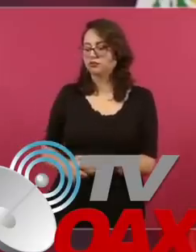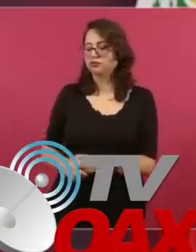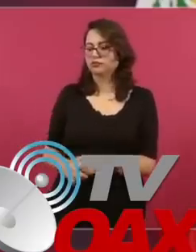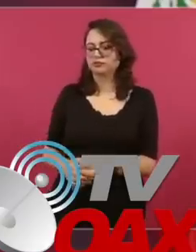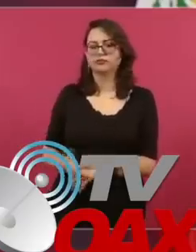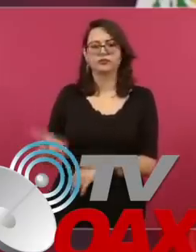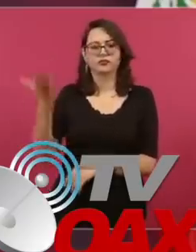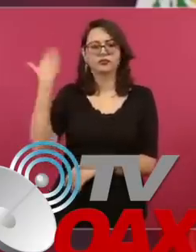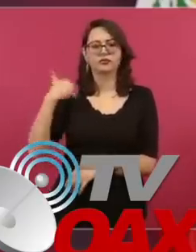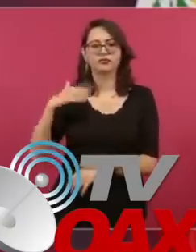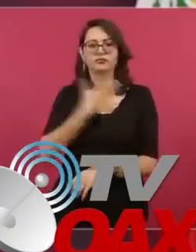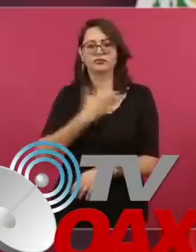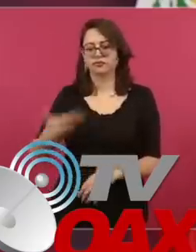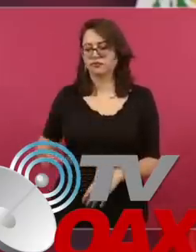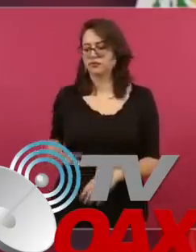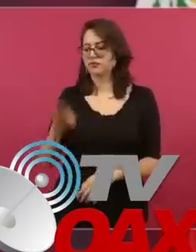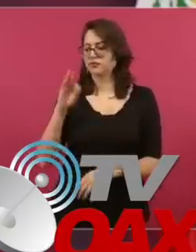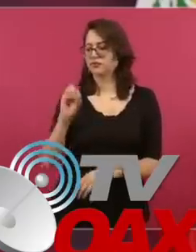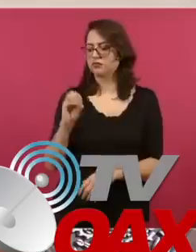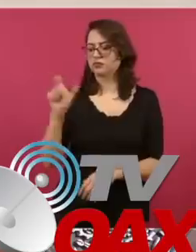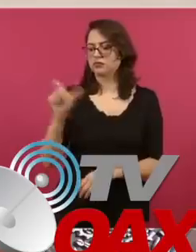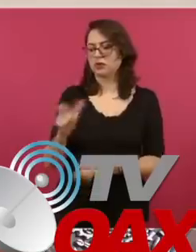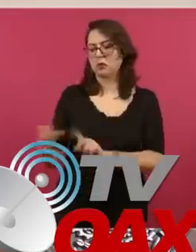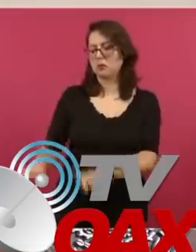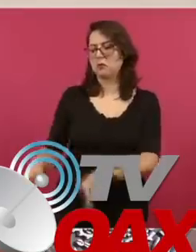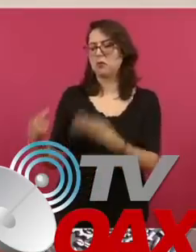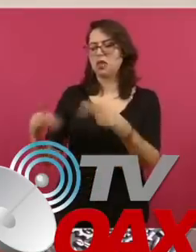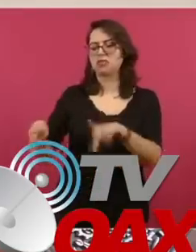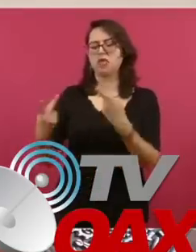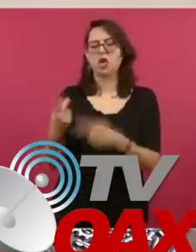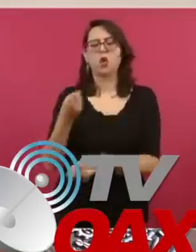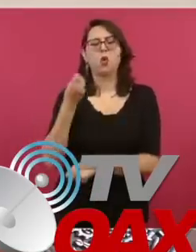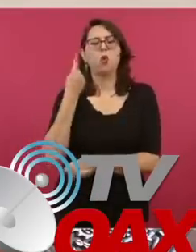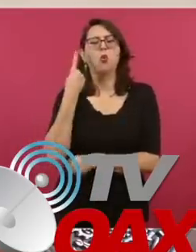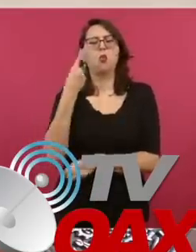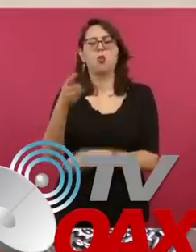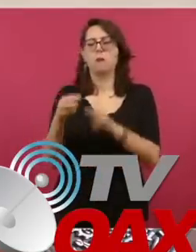pesos el metro cuadrado. son